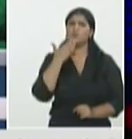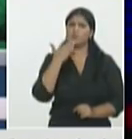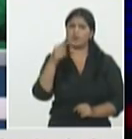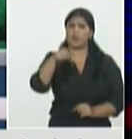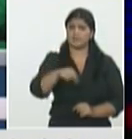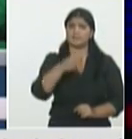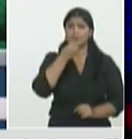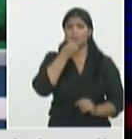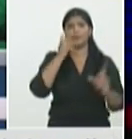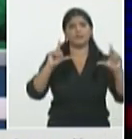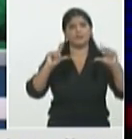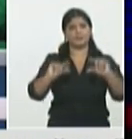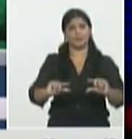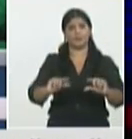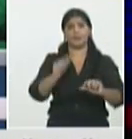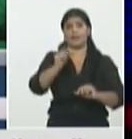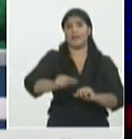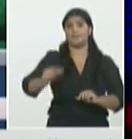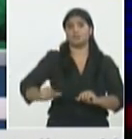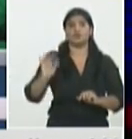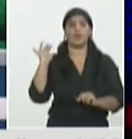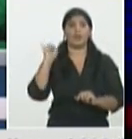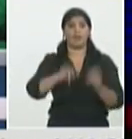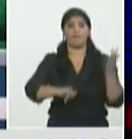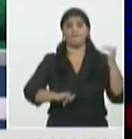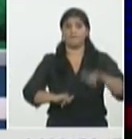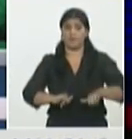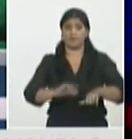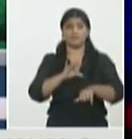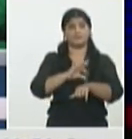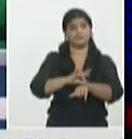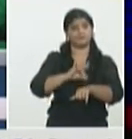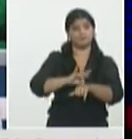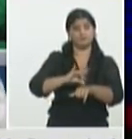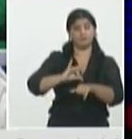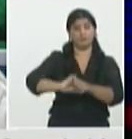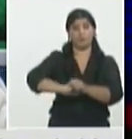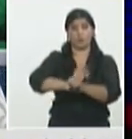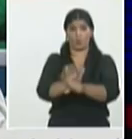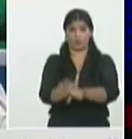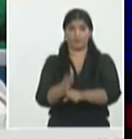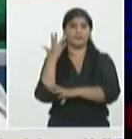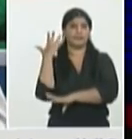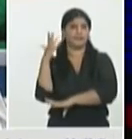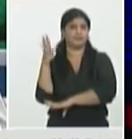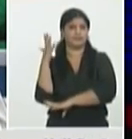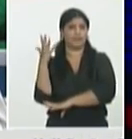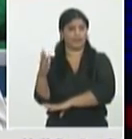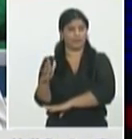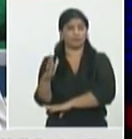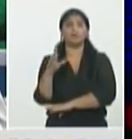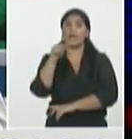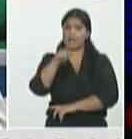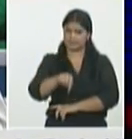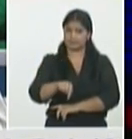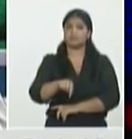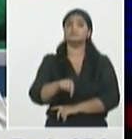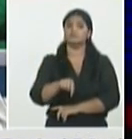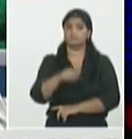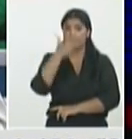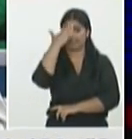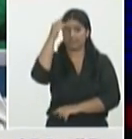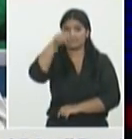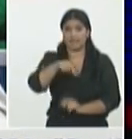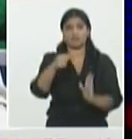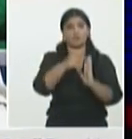y todavía mucho más ha tenido un impacto en la reducción del número de personas